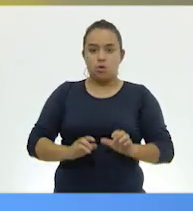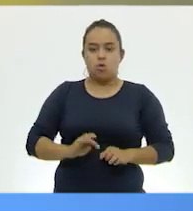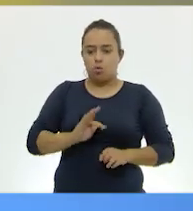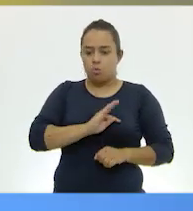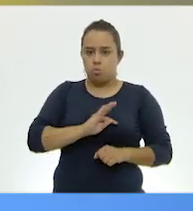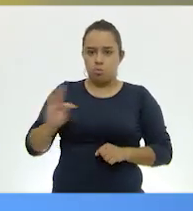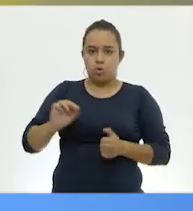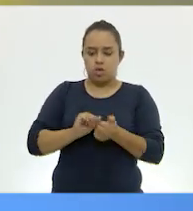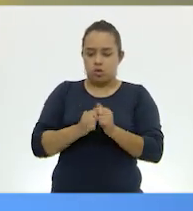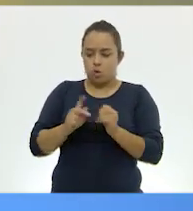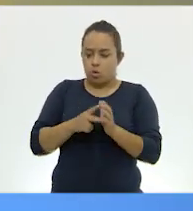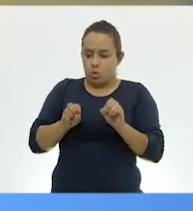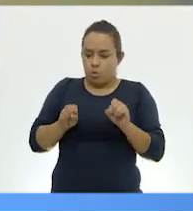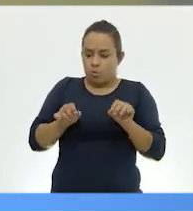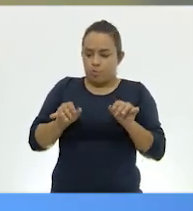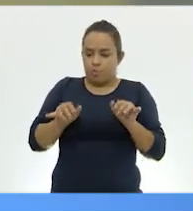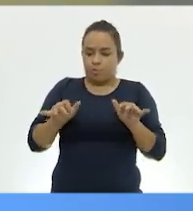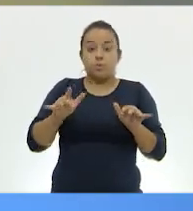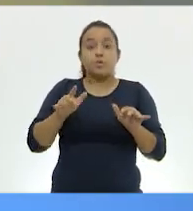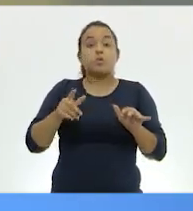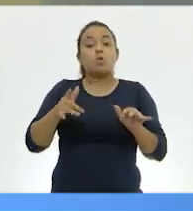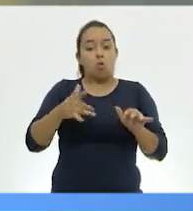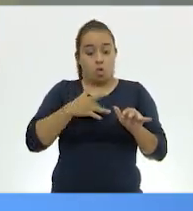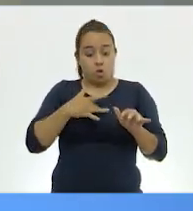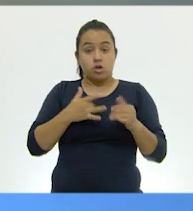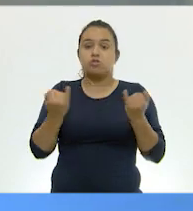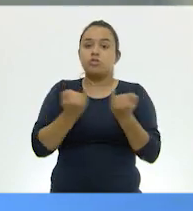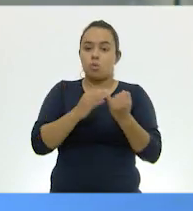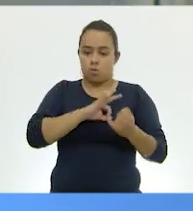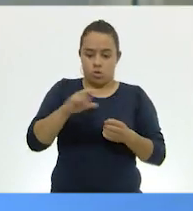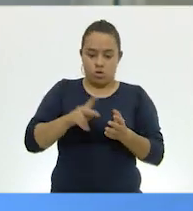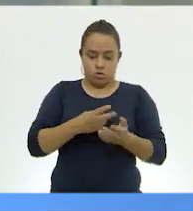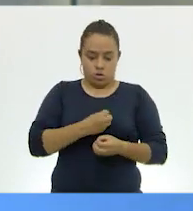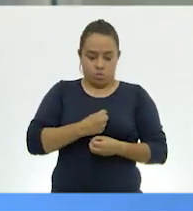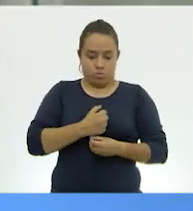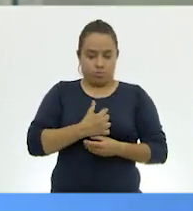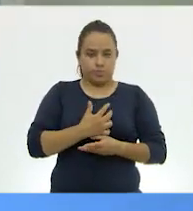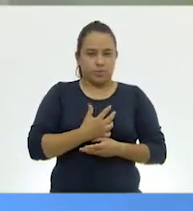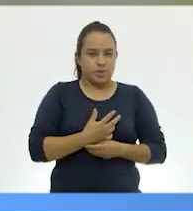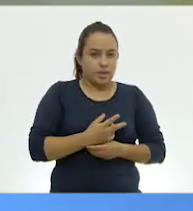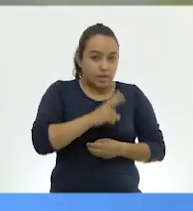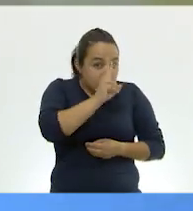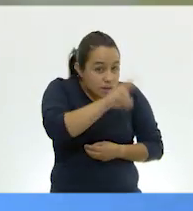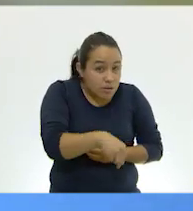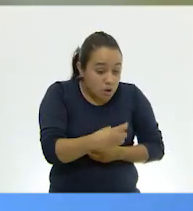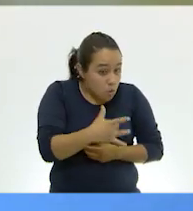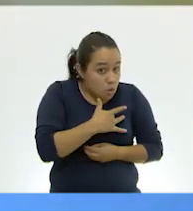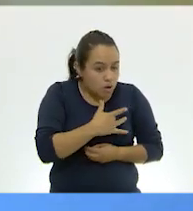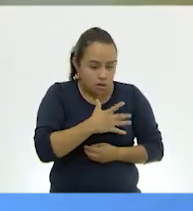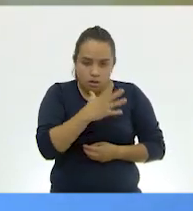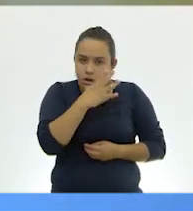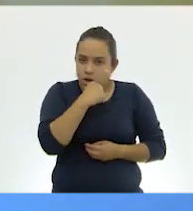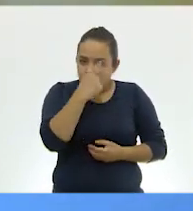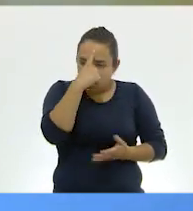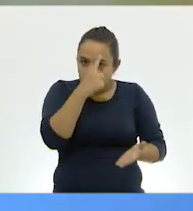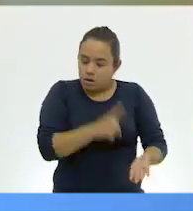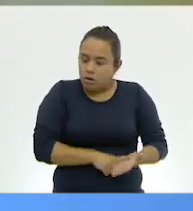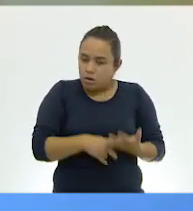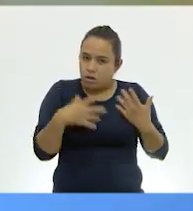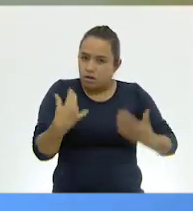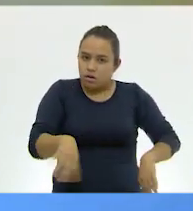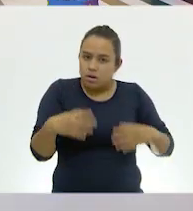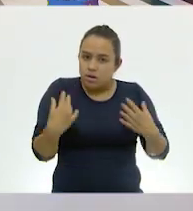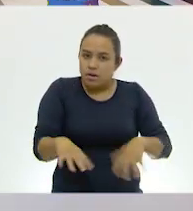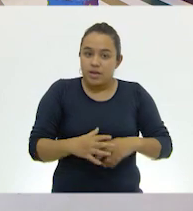regenerar el músculo cardíaco. ¿Qué? ¿Su corazón? Exacto. ¡No puede ser! Oye, no lo creería.